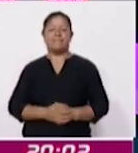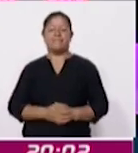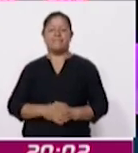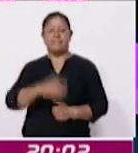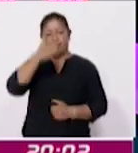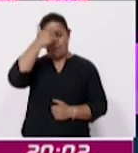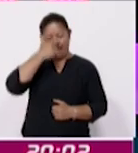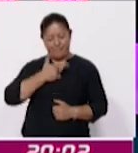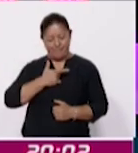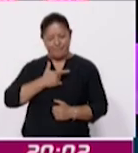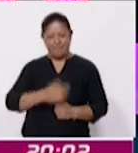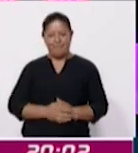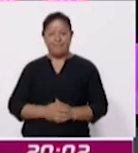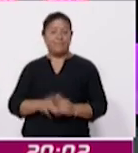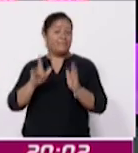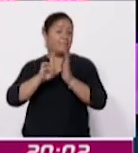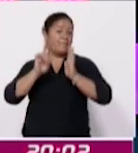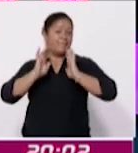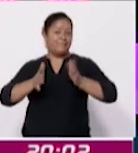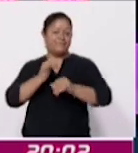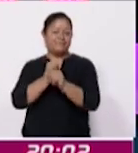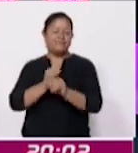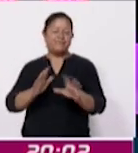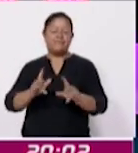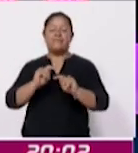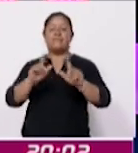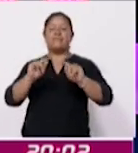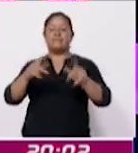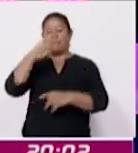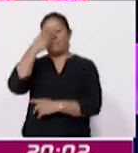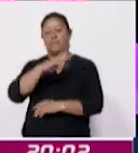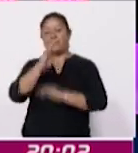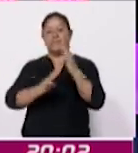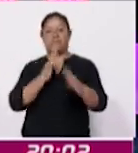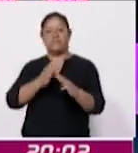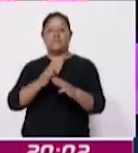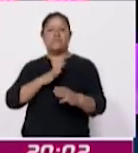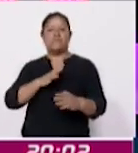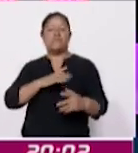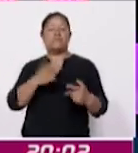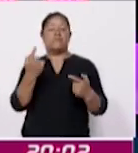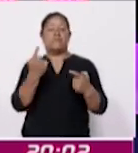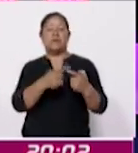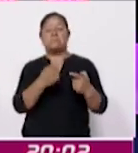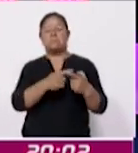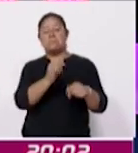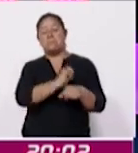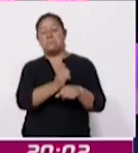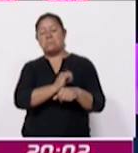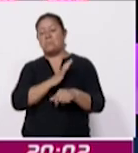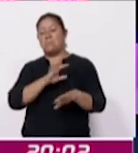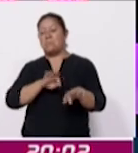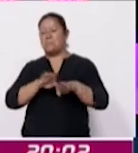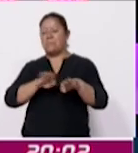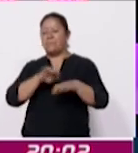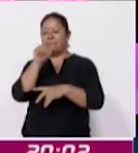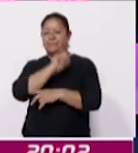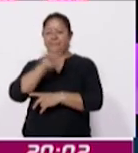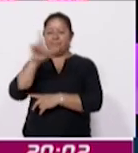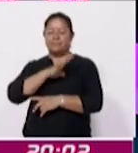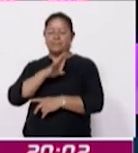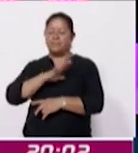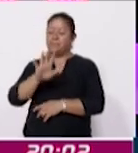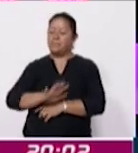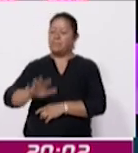nocturna. Ya estamos listos con toda la información de Tlaxcala, México y el mundo, tenemos espectáculos. Tenemos un trabajo muy especial de la zona